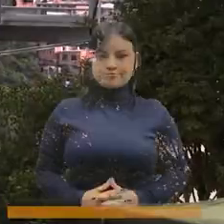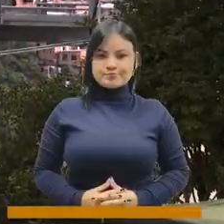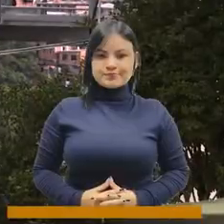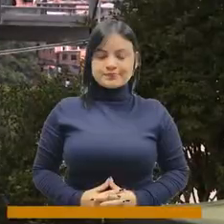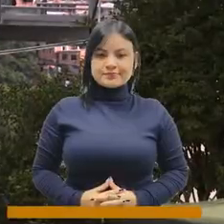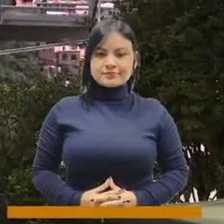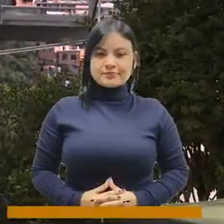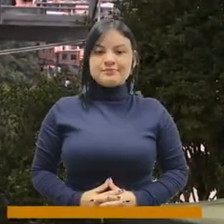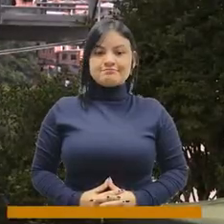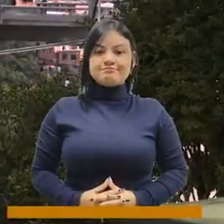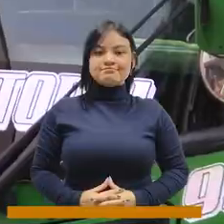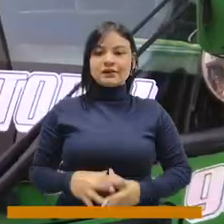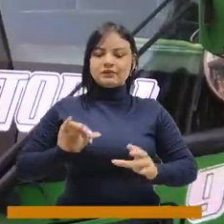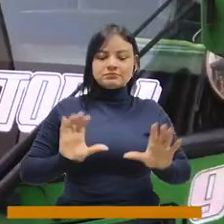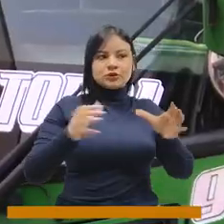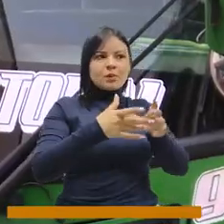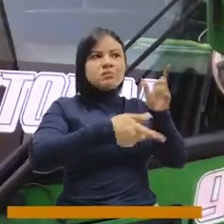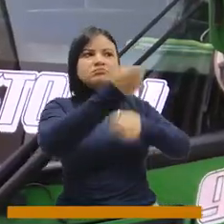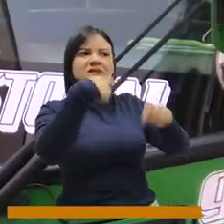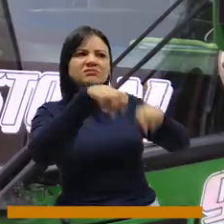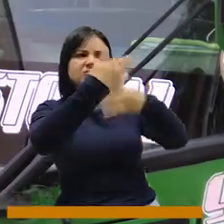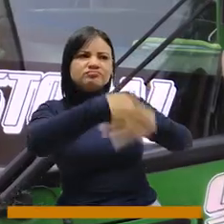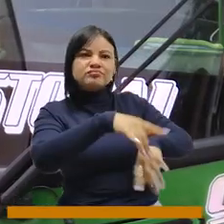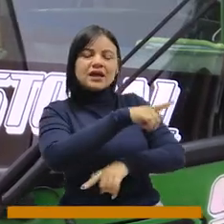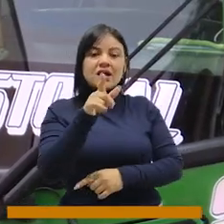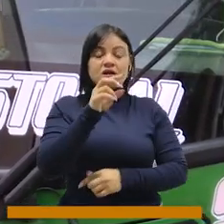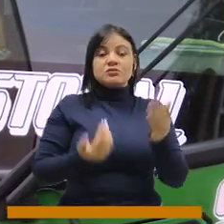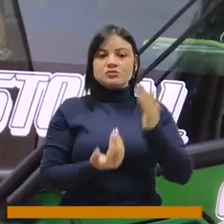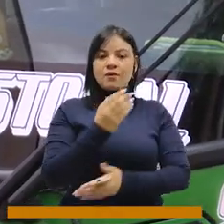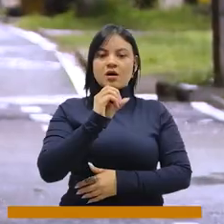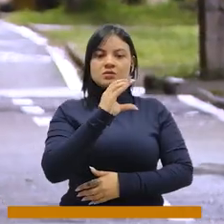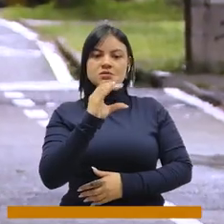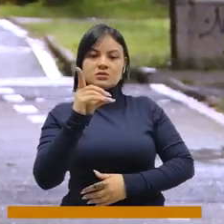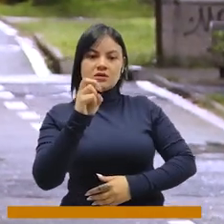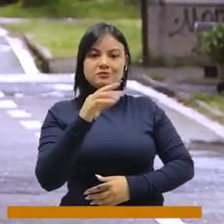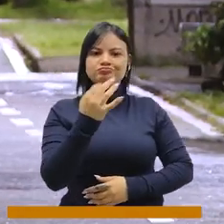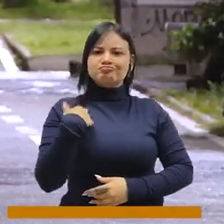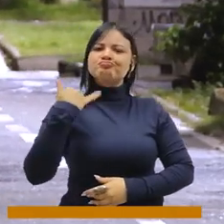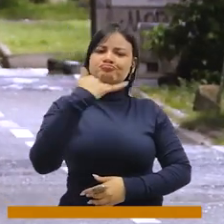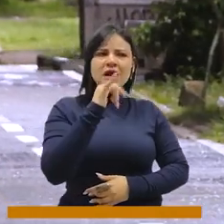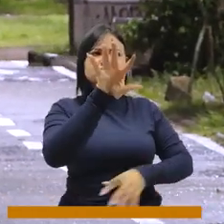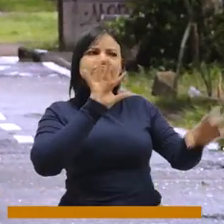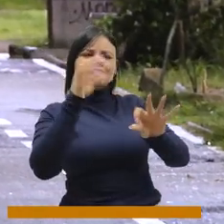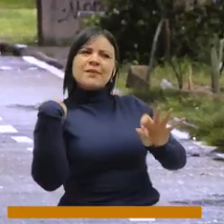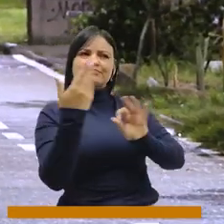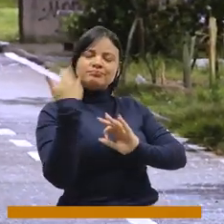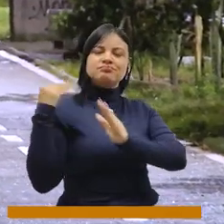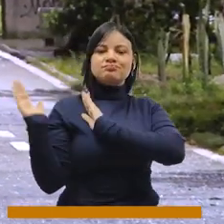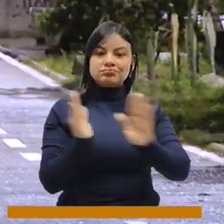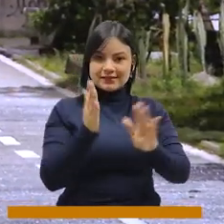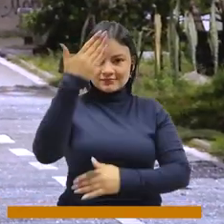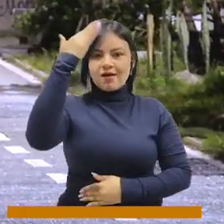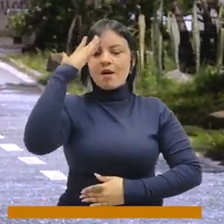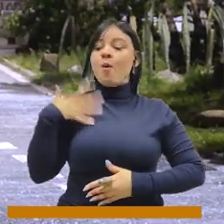La Asociación de Venturos Informales de Ciudadela Nuevo Occidente nos hemos estado organizando porque sabemos que para este territorio puede venir